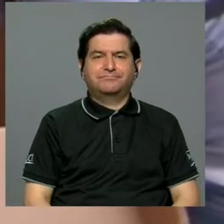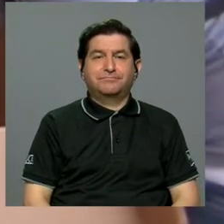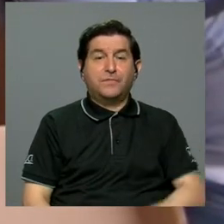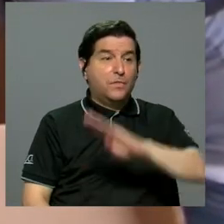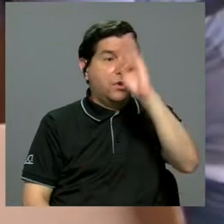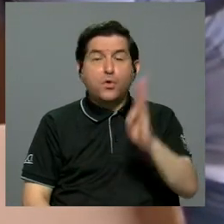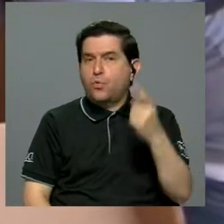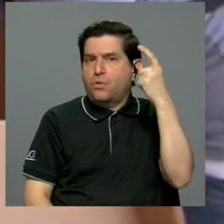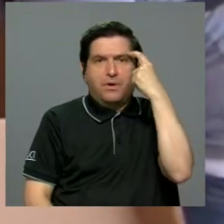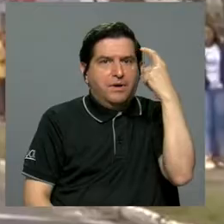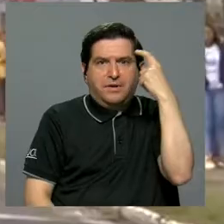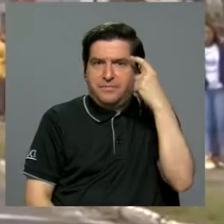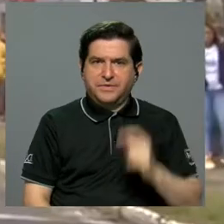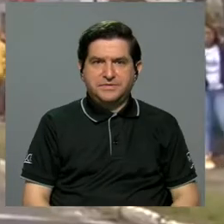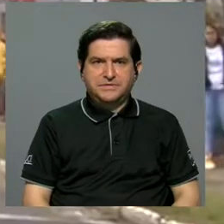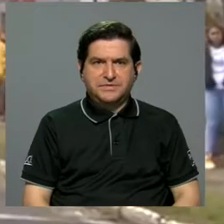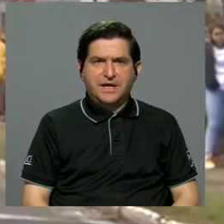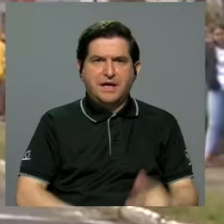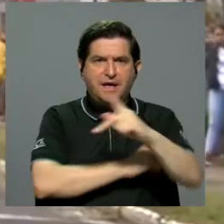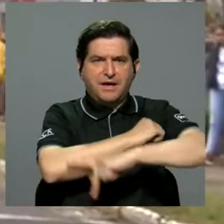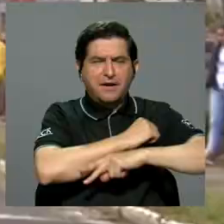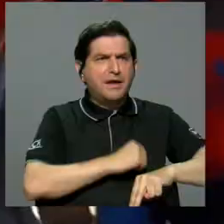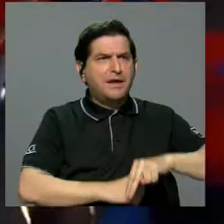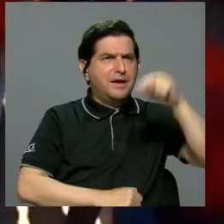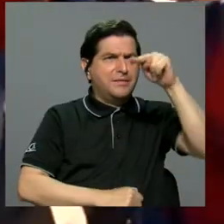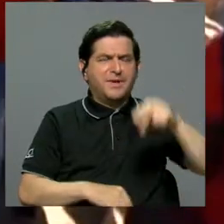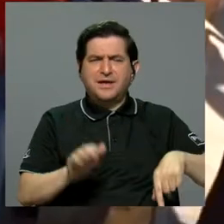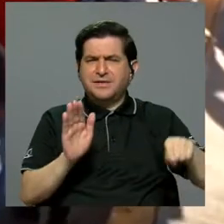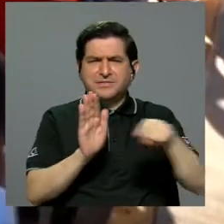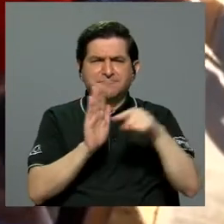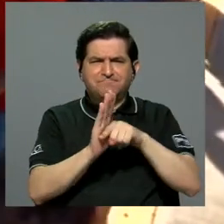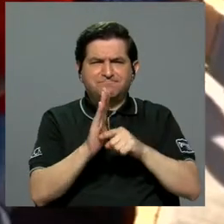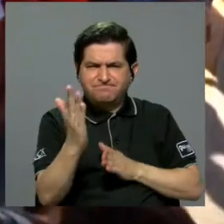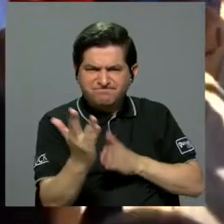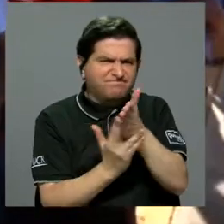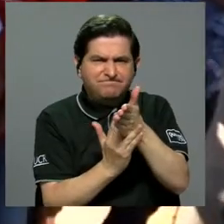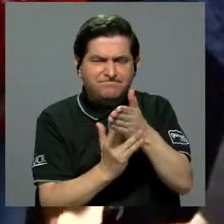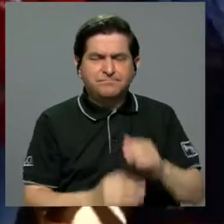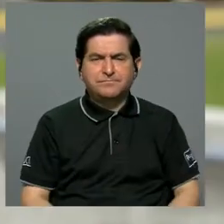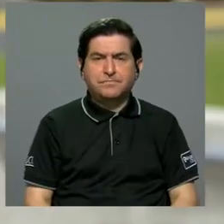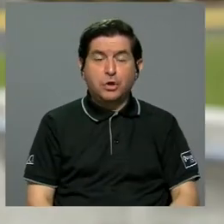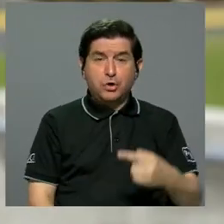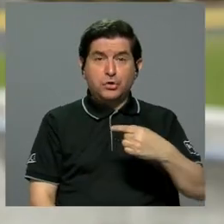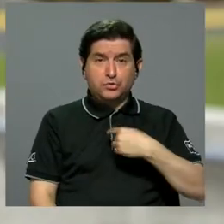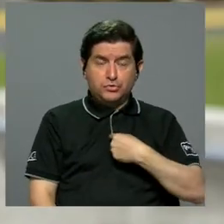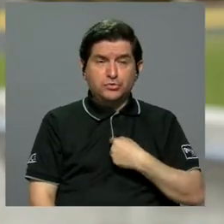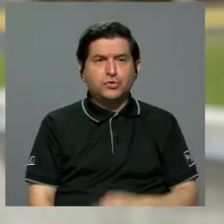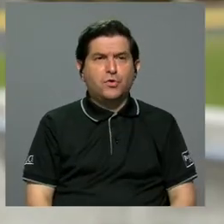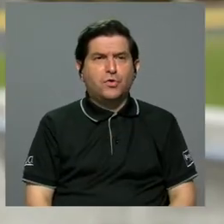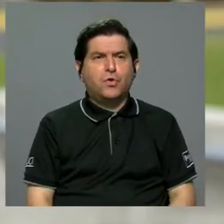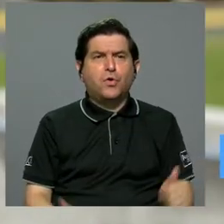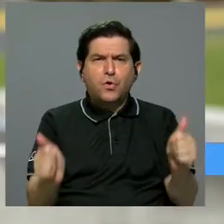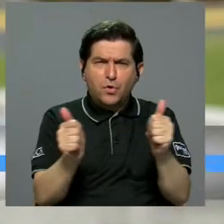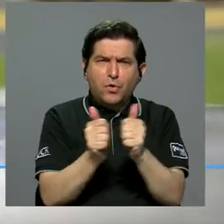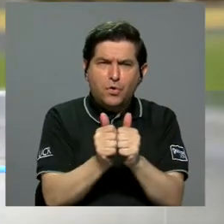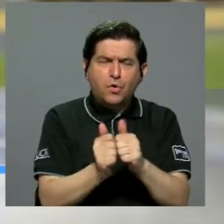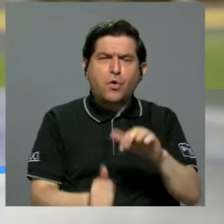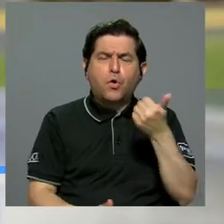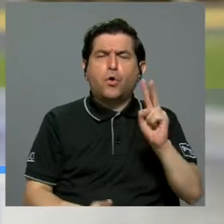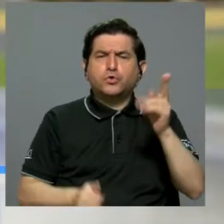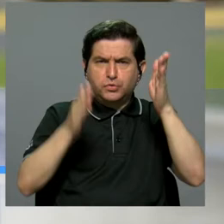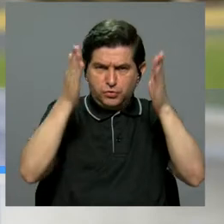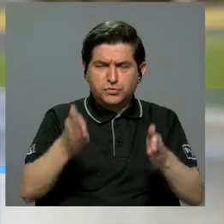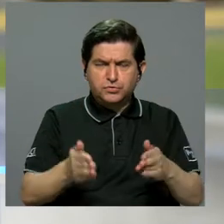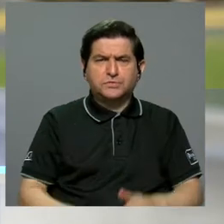Lo que nunca había imaginado era que el país vecino le negaría la entrada. Yo llevo adelante, junto con